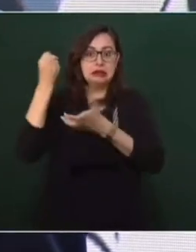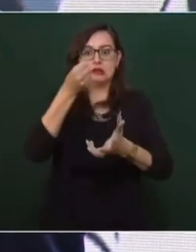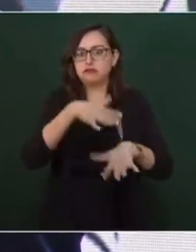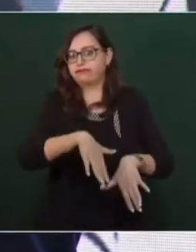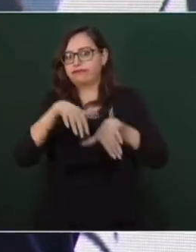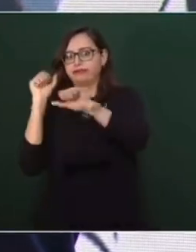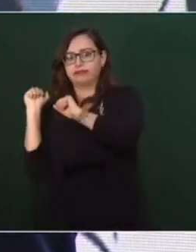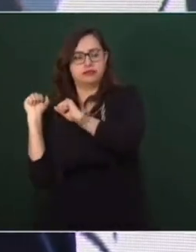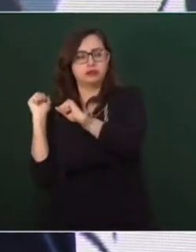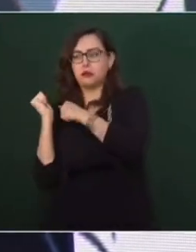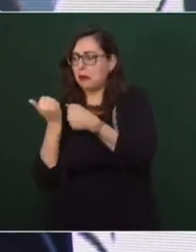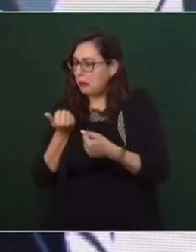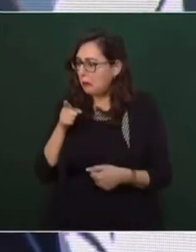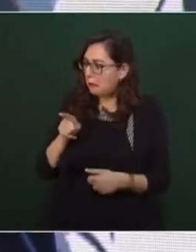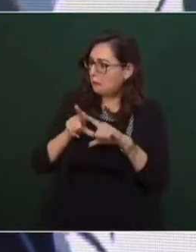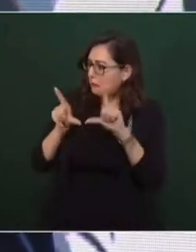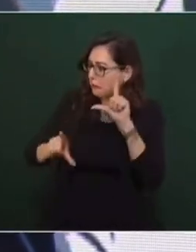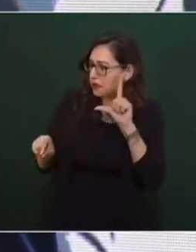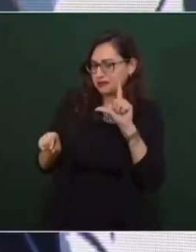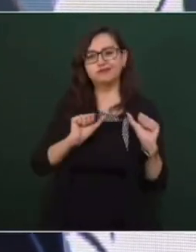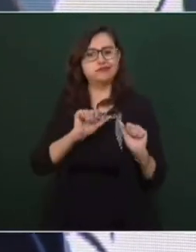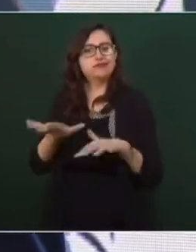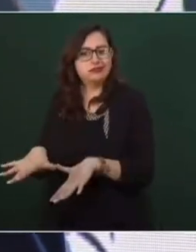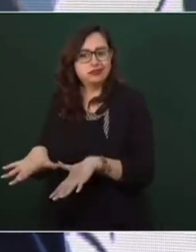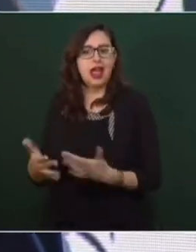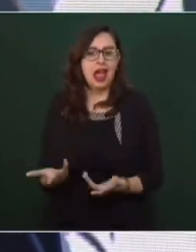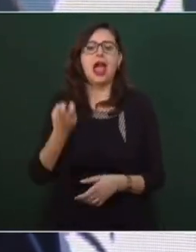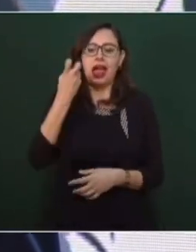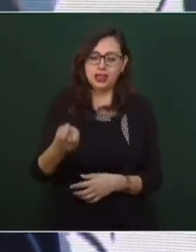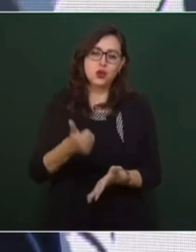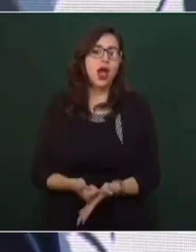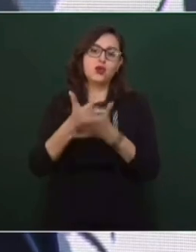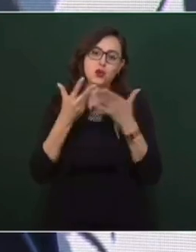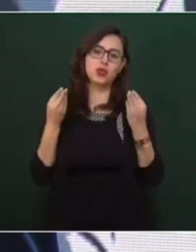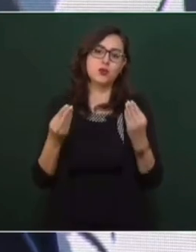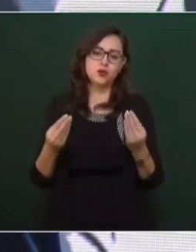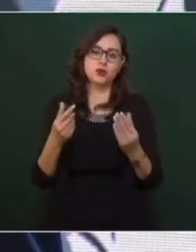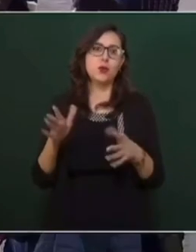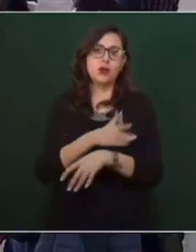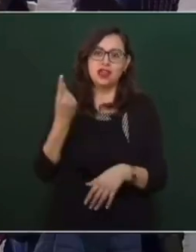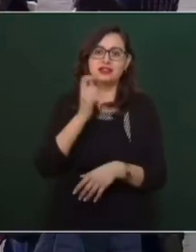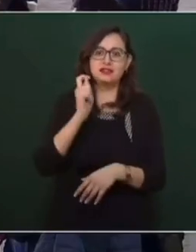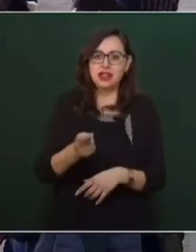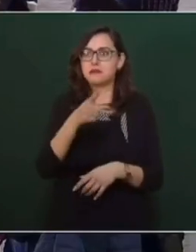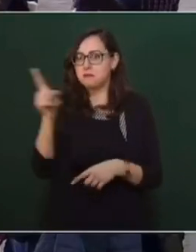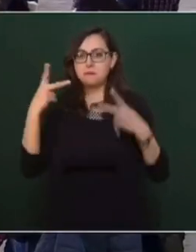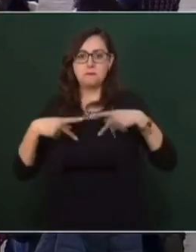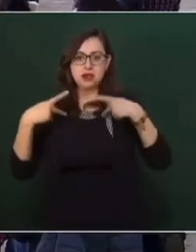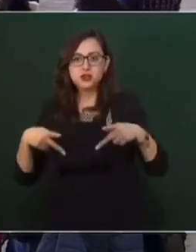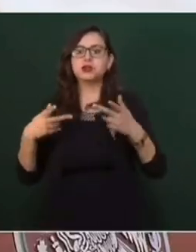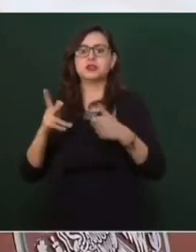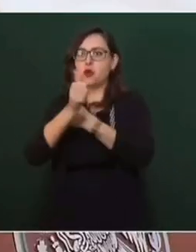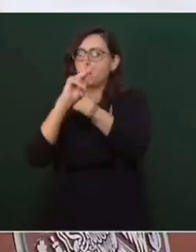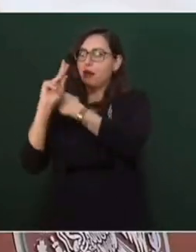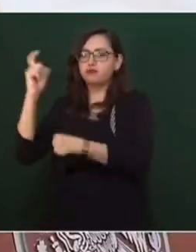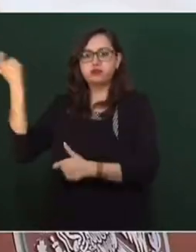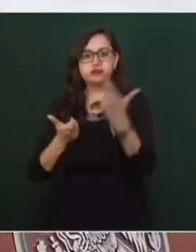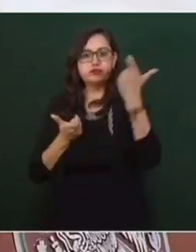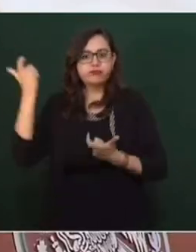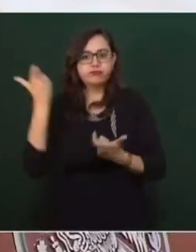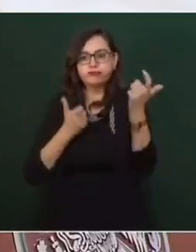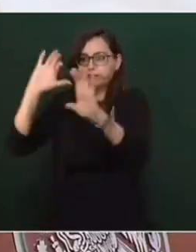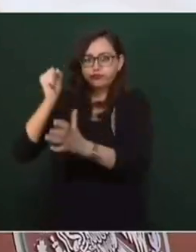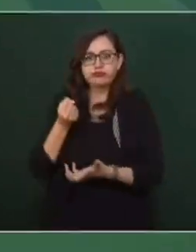está en los primeros niveles. Entonces esto va a significar más inversión, más crecimiento, más empleo